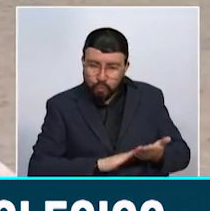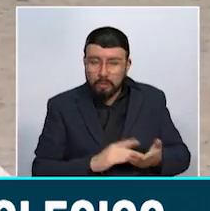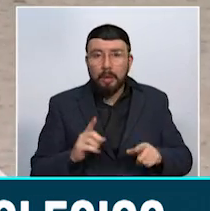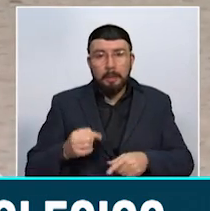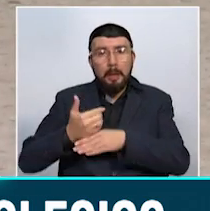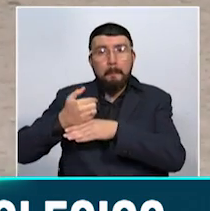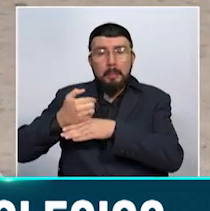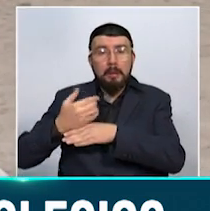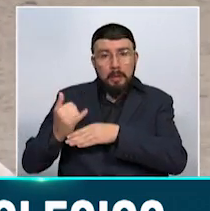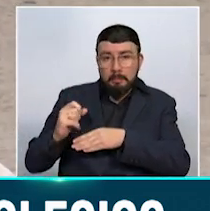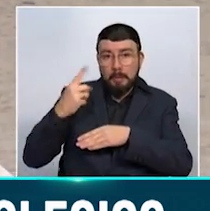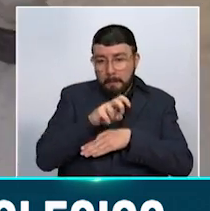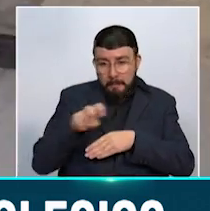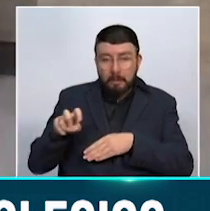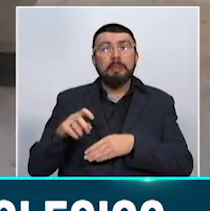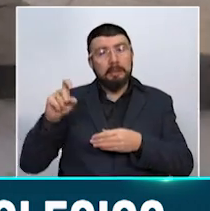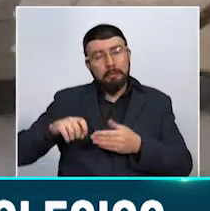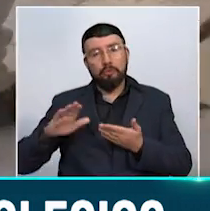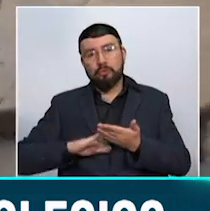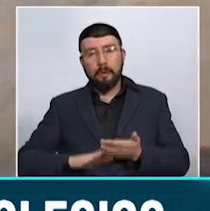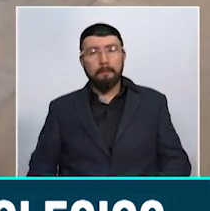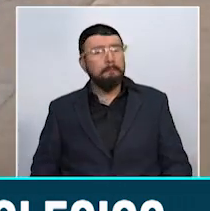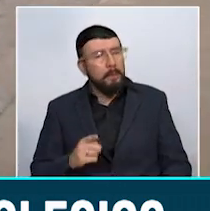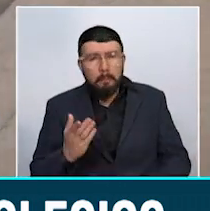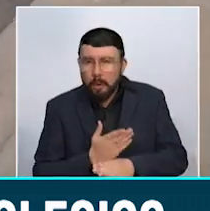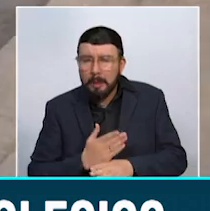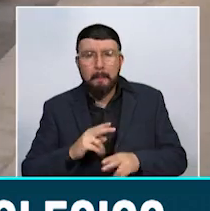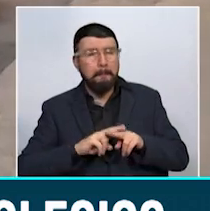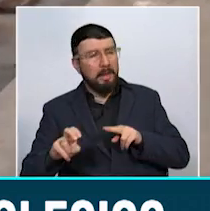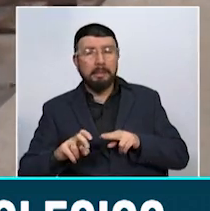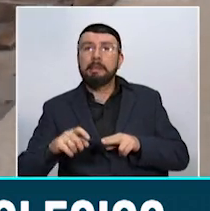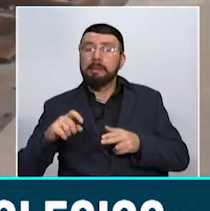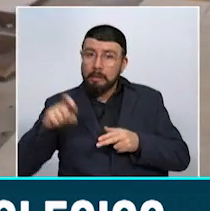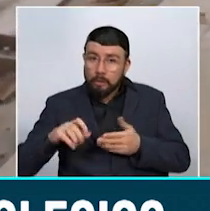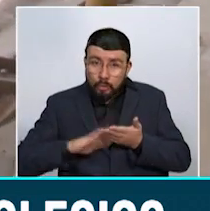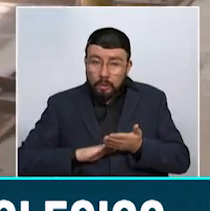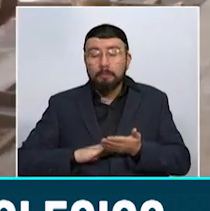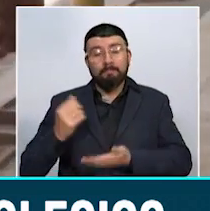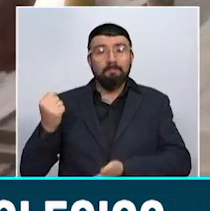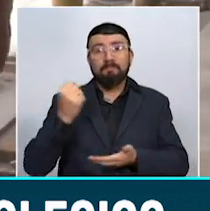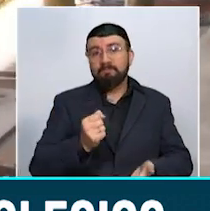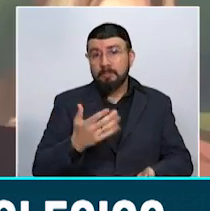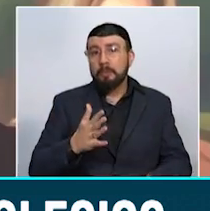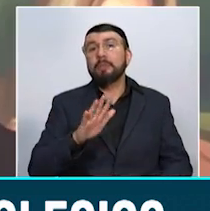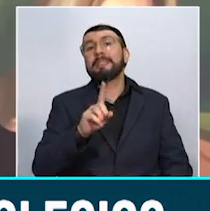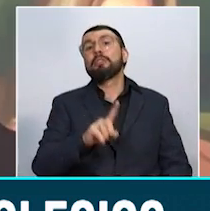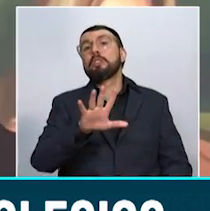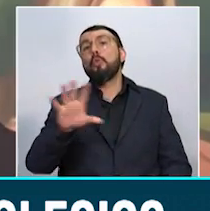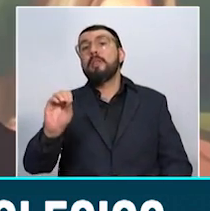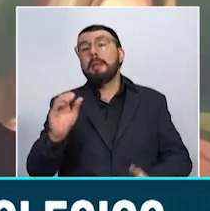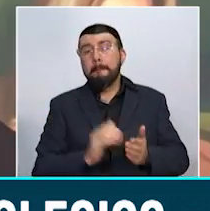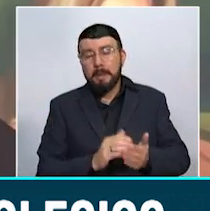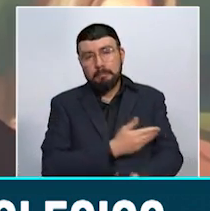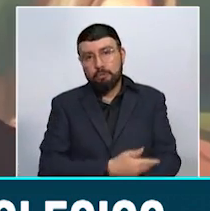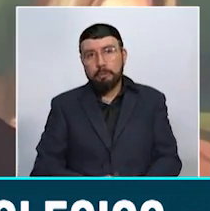piso. Para solucionar la problemática en Manizales se necesitaría una inversión por lo menos de 150 mil millones de pesos. Recuperar la